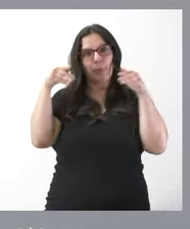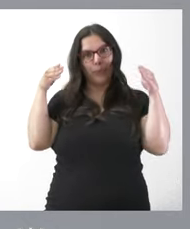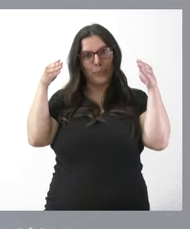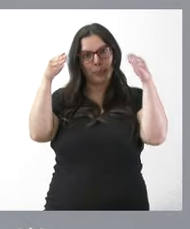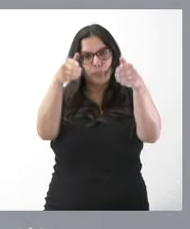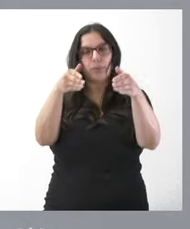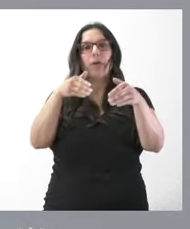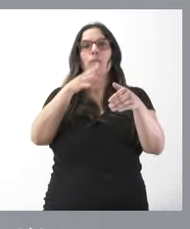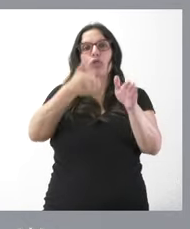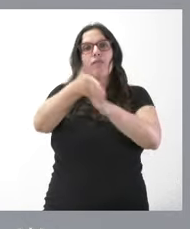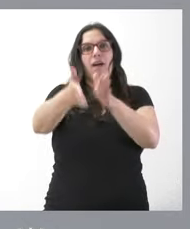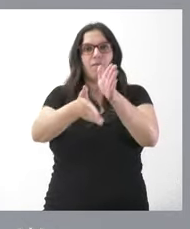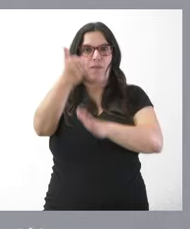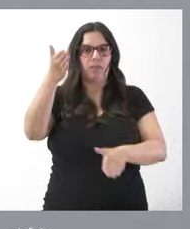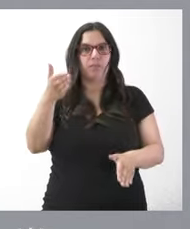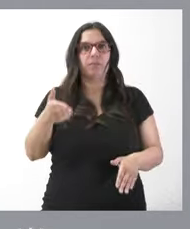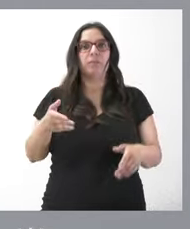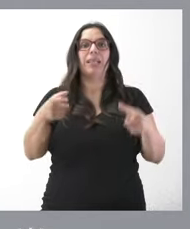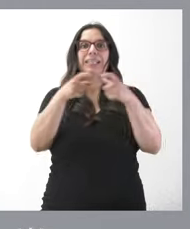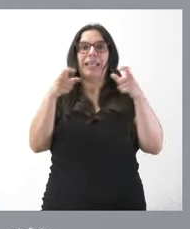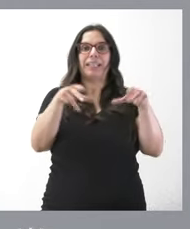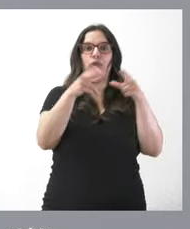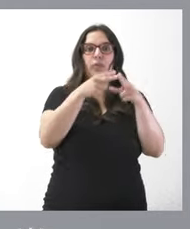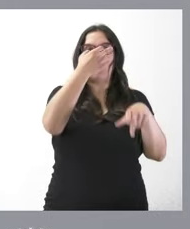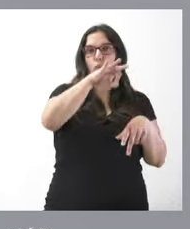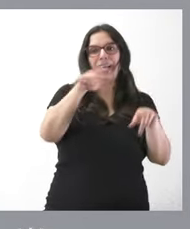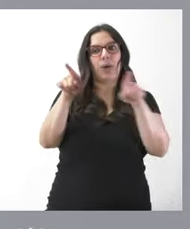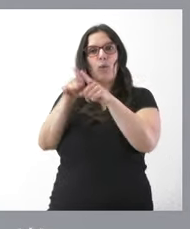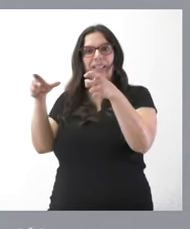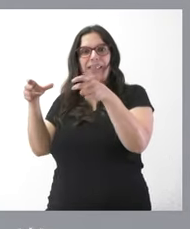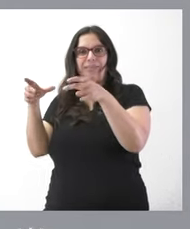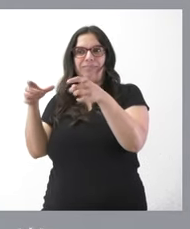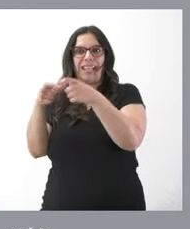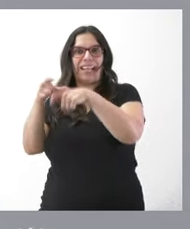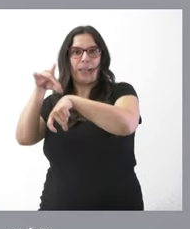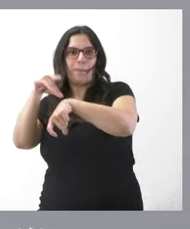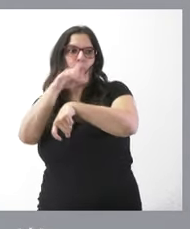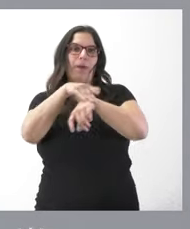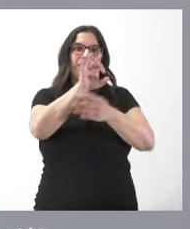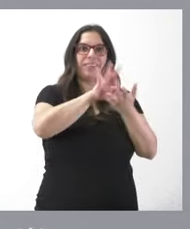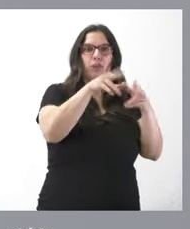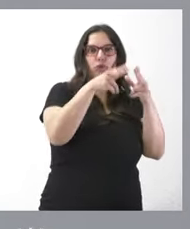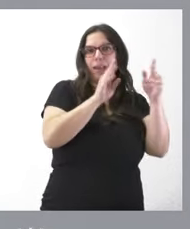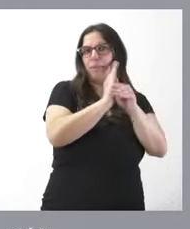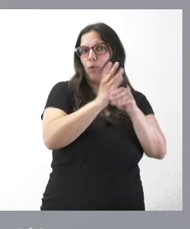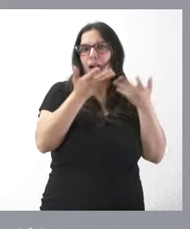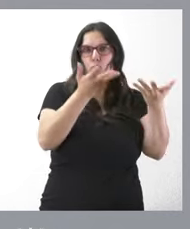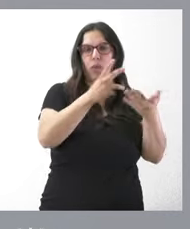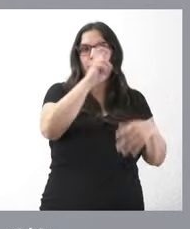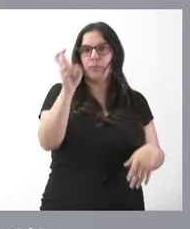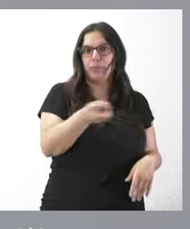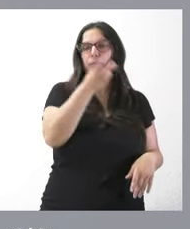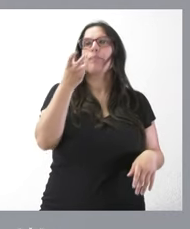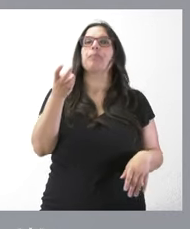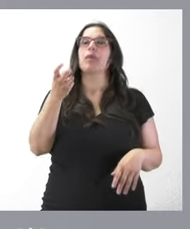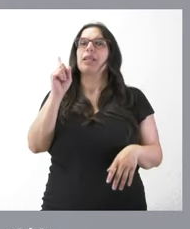paso que va en esa dirección la dirección de la tarjeta social única en saber cuáles son todos los apoyos que llegan a las personas en dificultades hemos descrito unos cuantos pero también